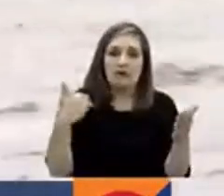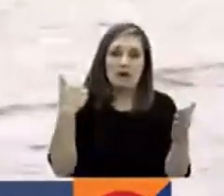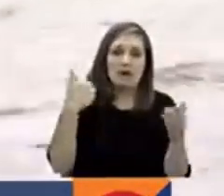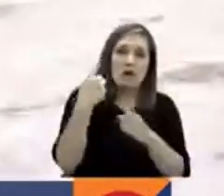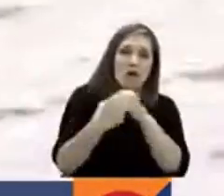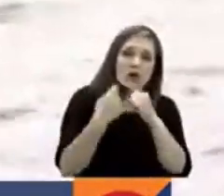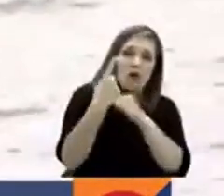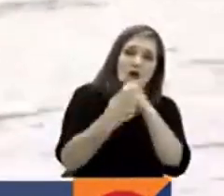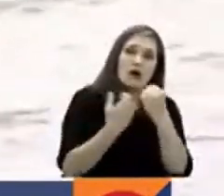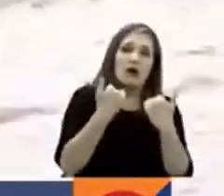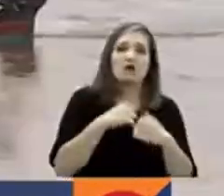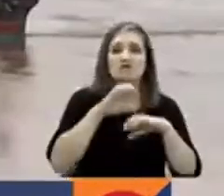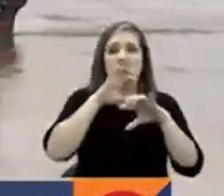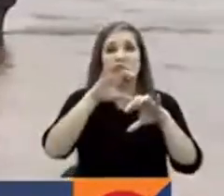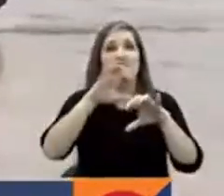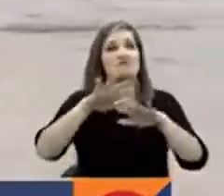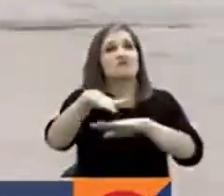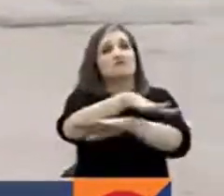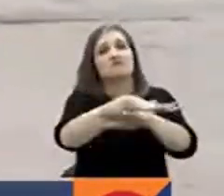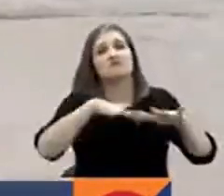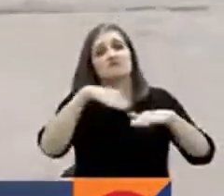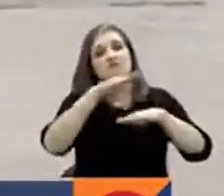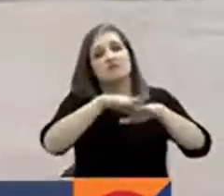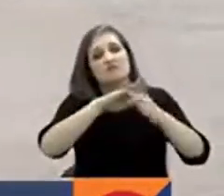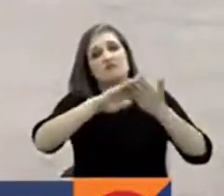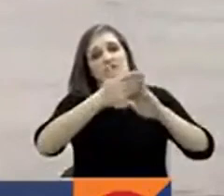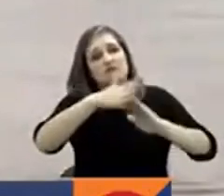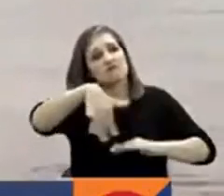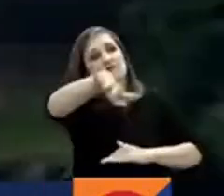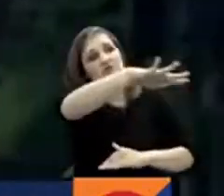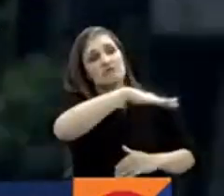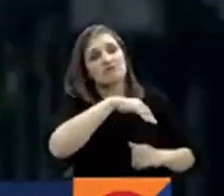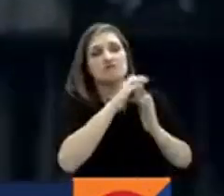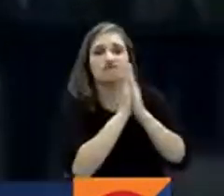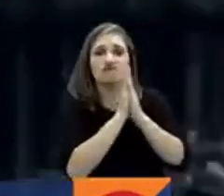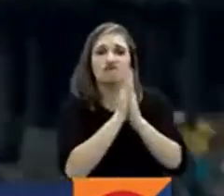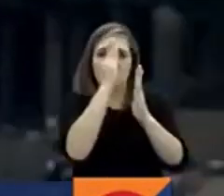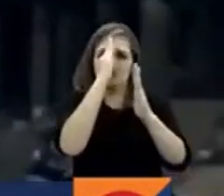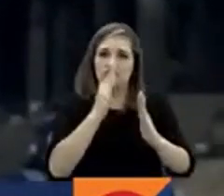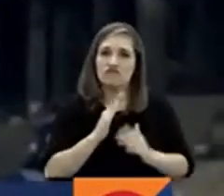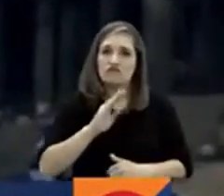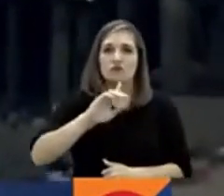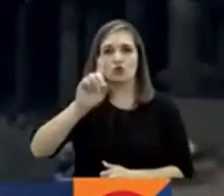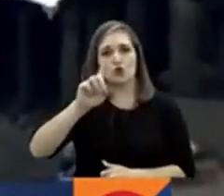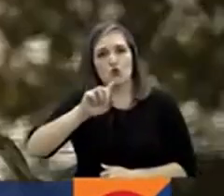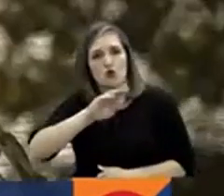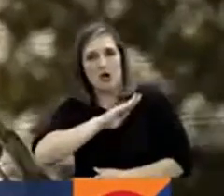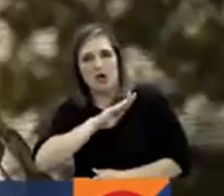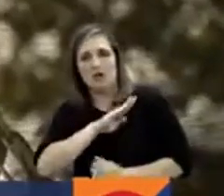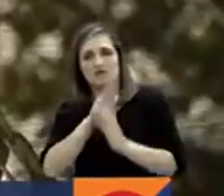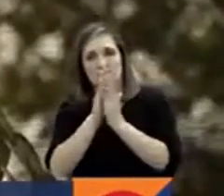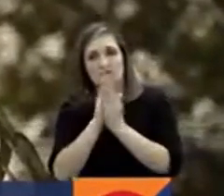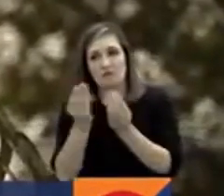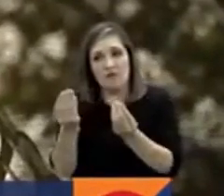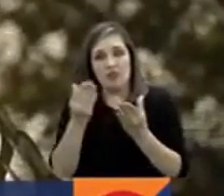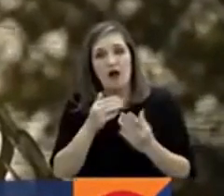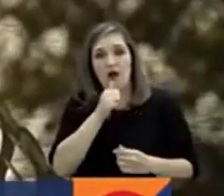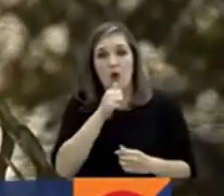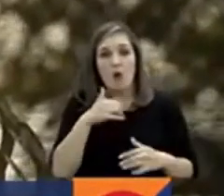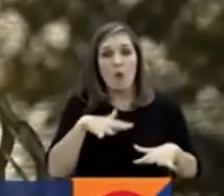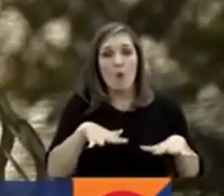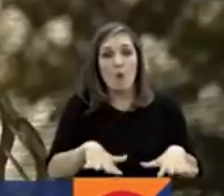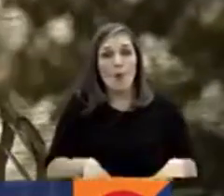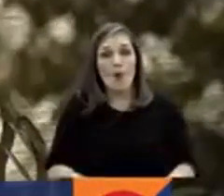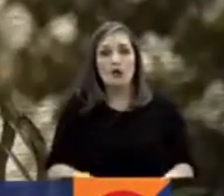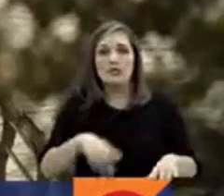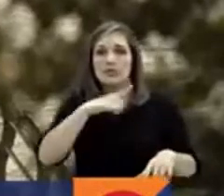comunidades hacen un llamado a la administración municipal, primero, para que les garantice el acceso en estos días de sequía cuando